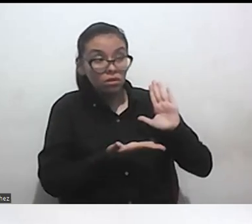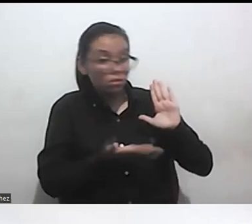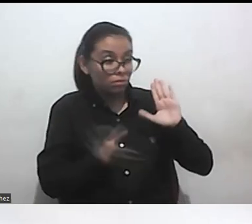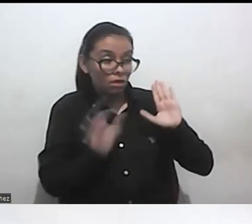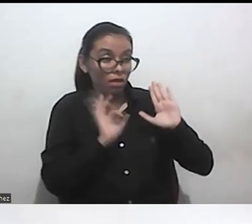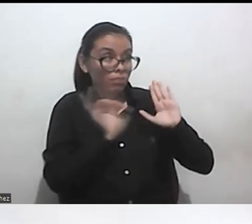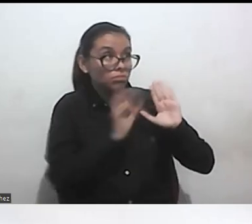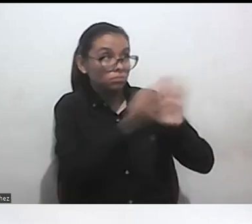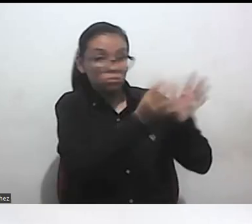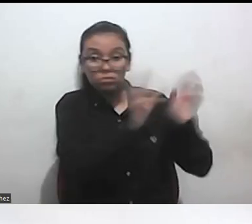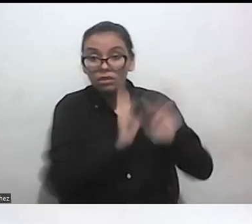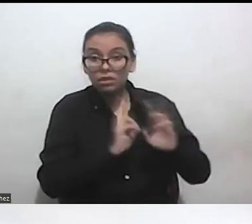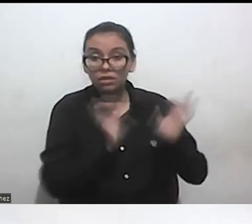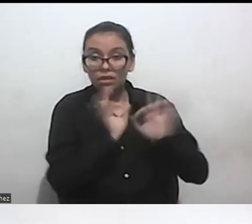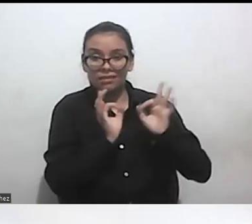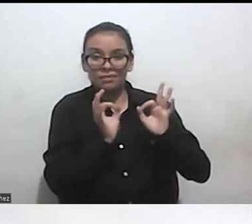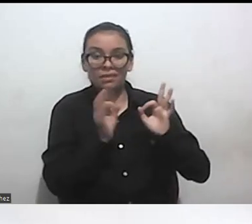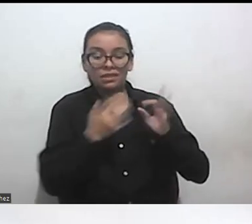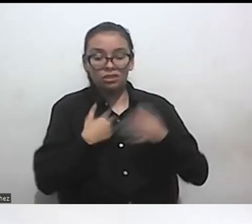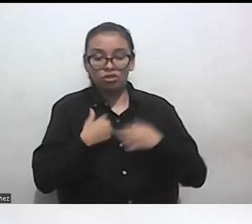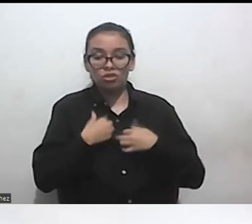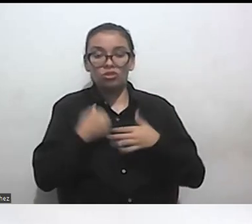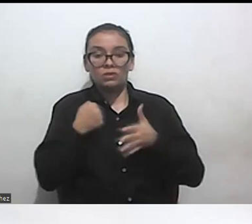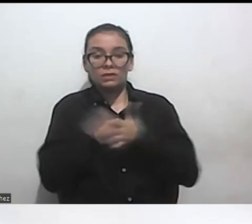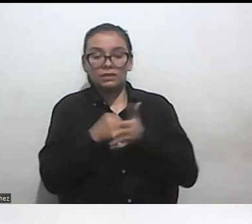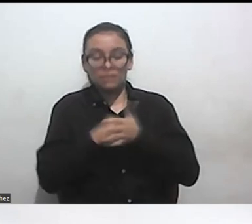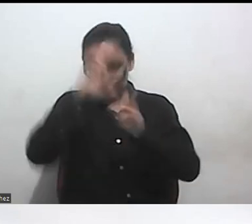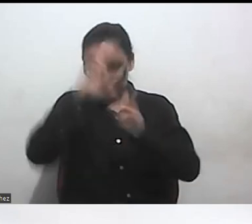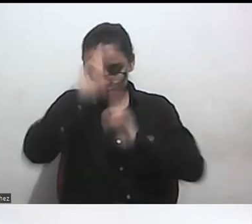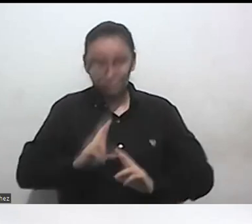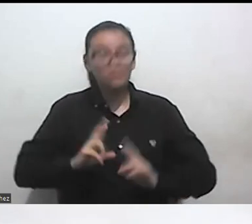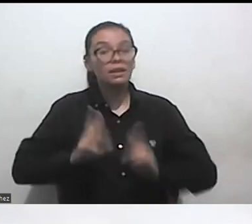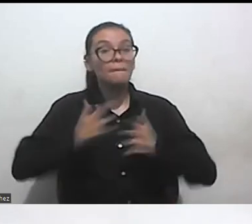de que se me respete mi derecho a la vida